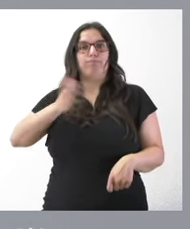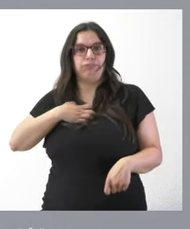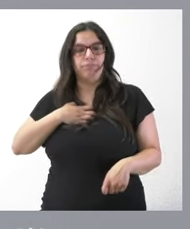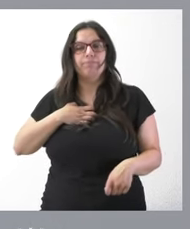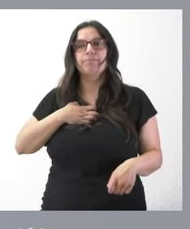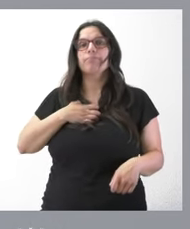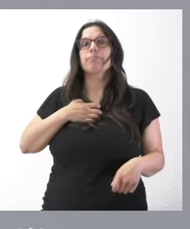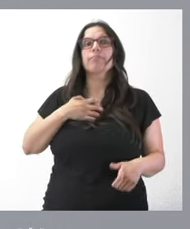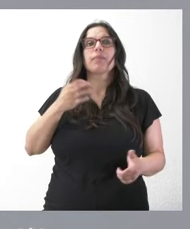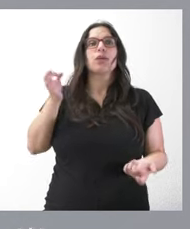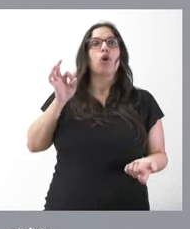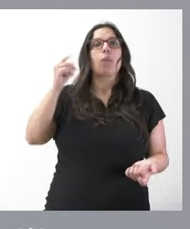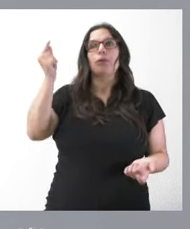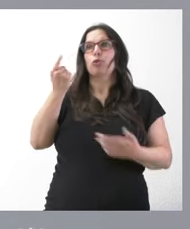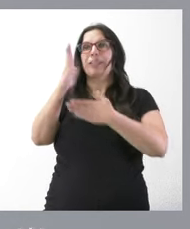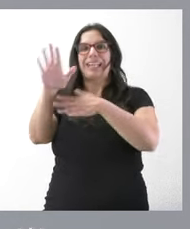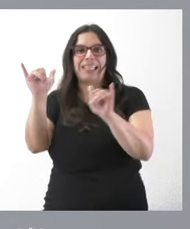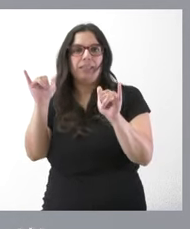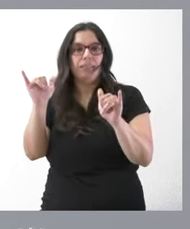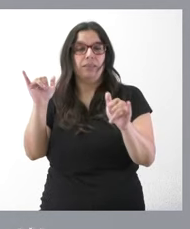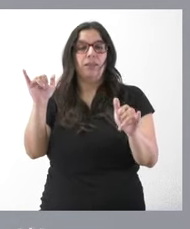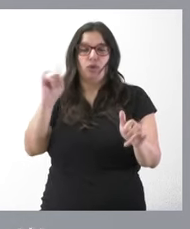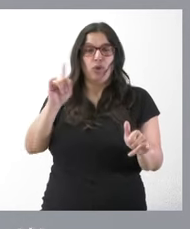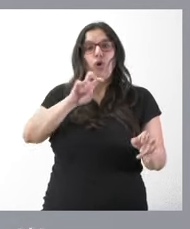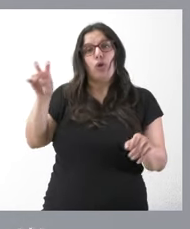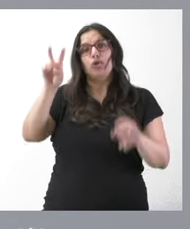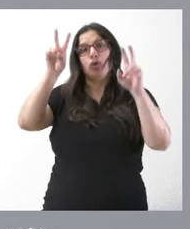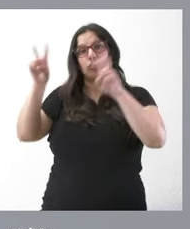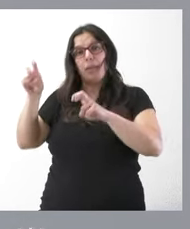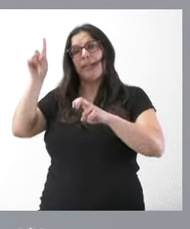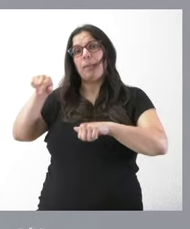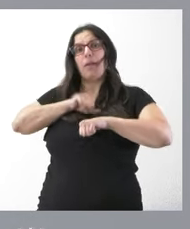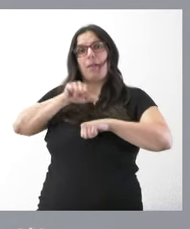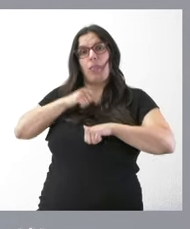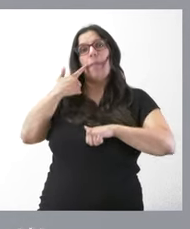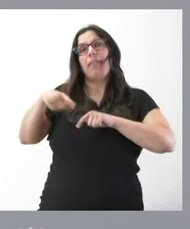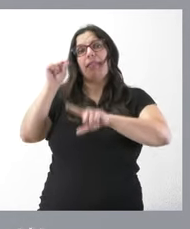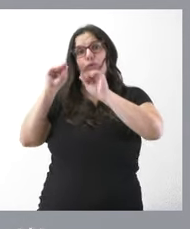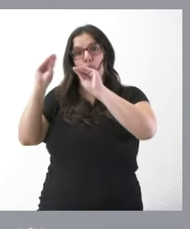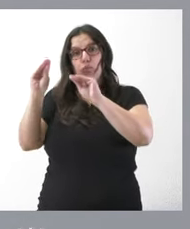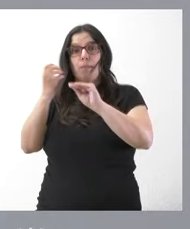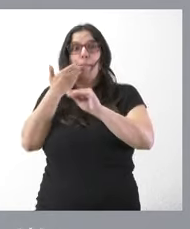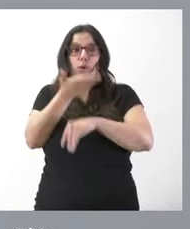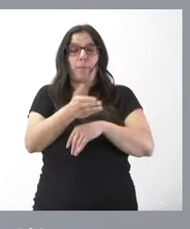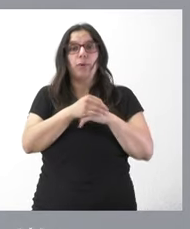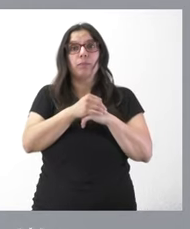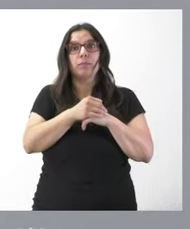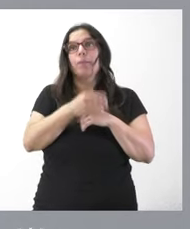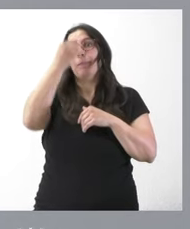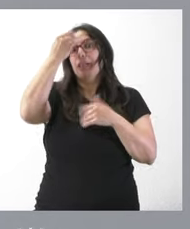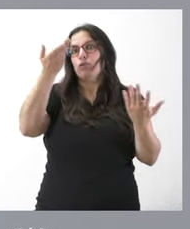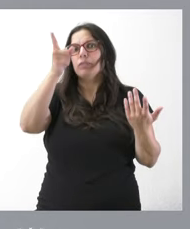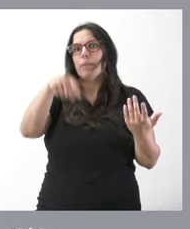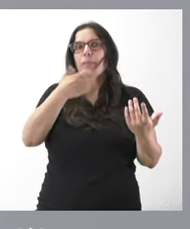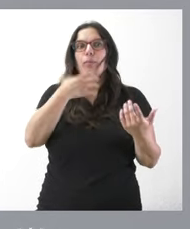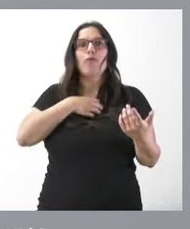incapacidad de no haberlos presentado sino que hay otras cuestiones que están esperando a esas decisiones esta es una de ellas pero estoy pensando por ejemplo también en